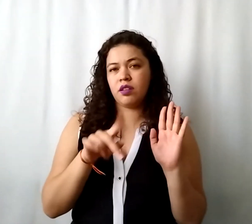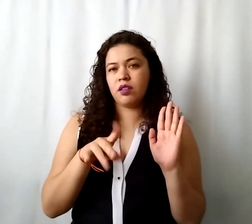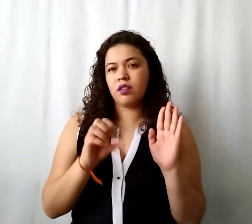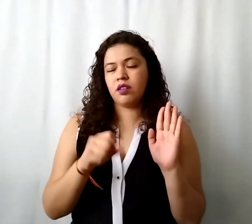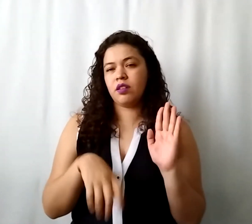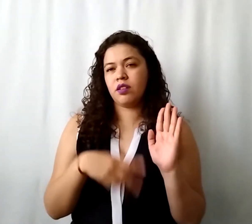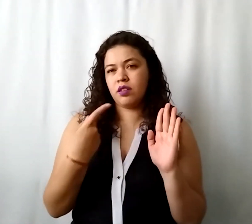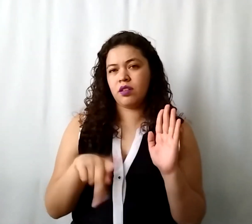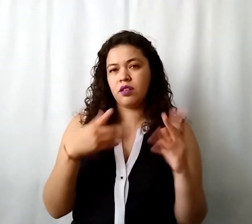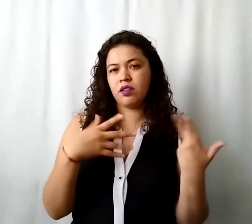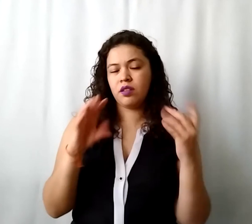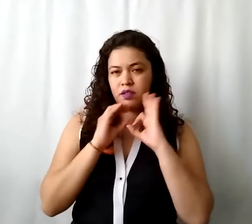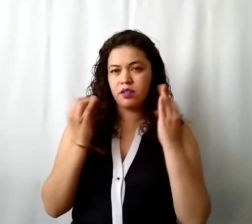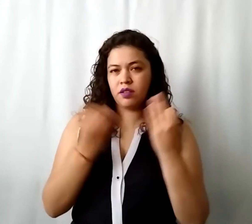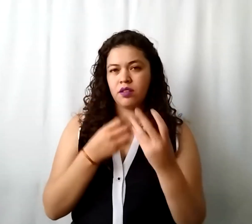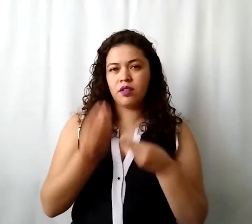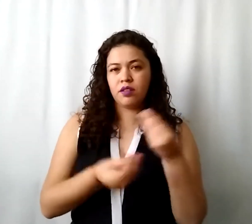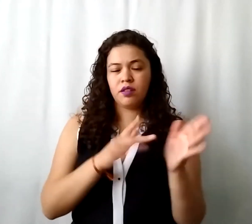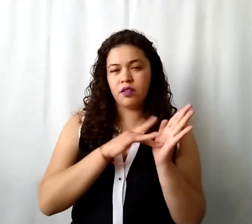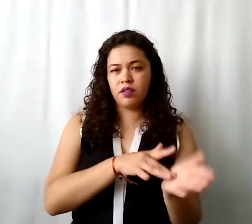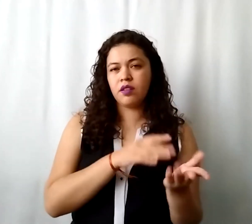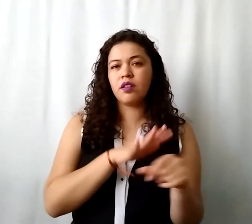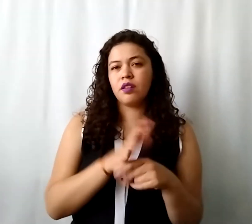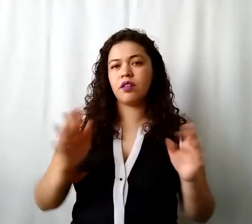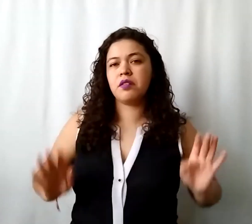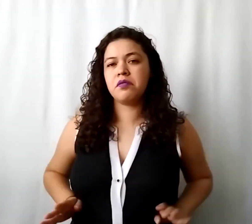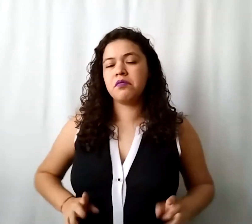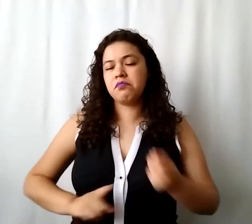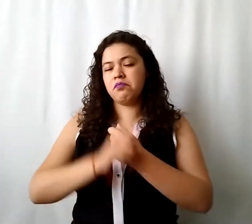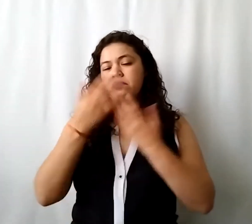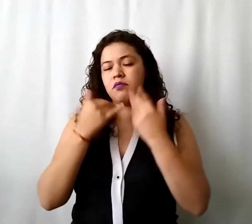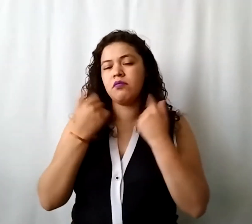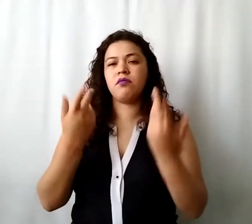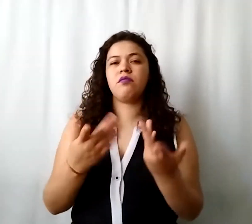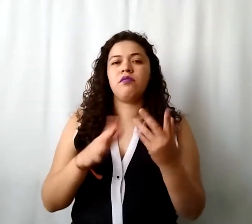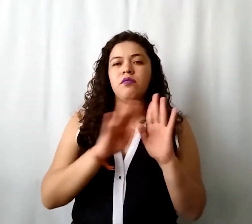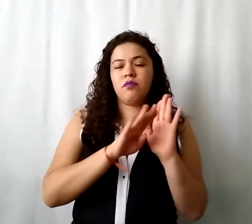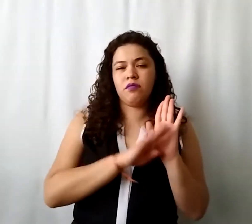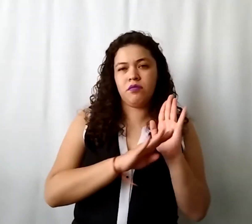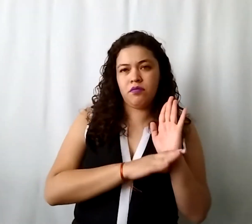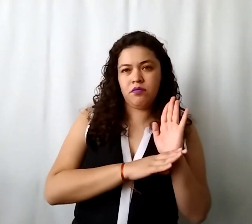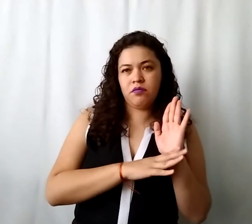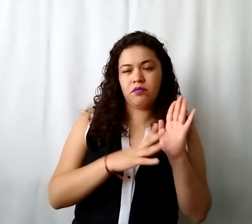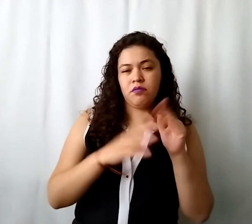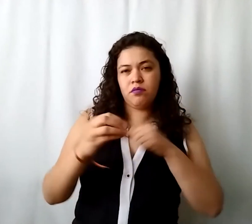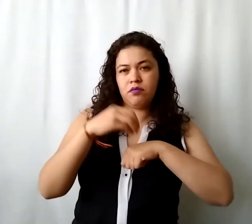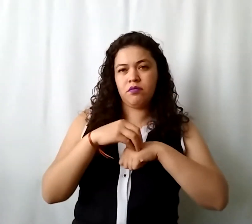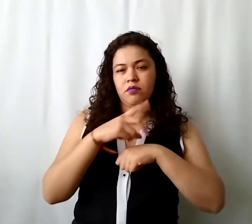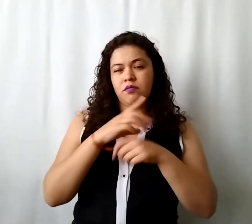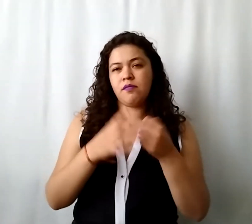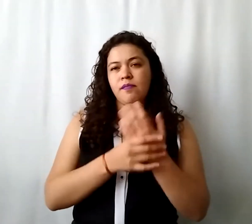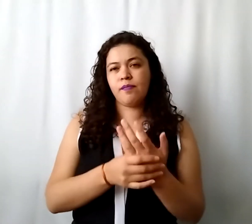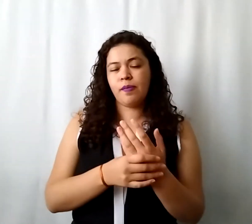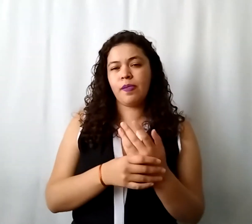qué tipo de organizaciones vas a apoyar pero no habría ningún problema así desde los estatutos específica por ejemplo que son